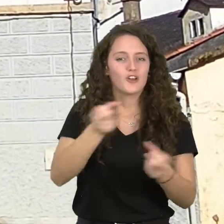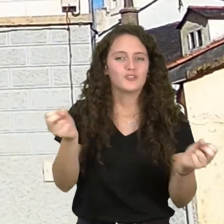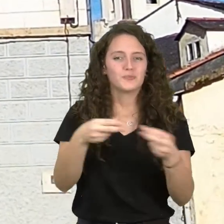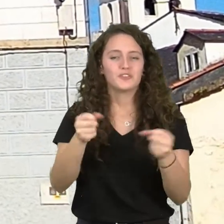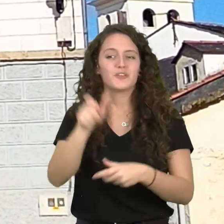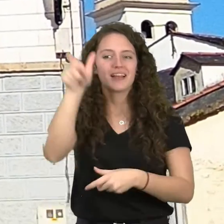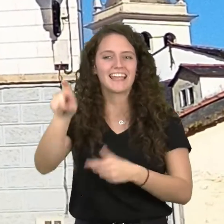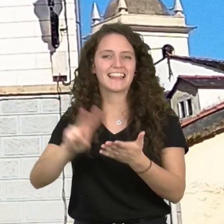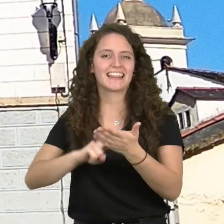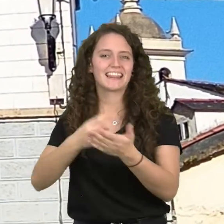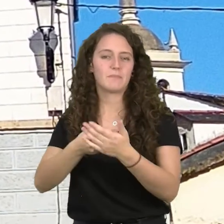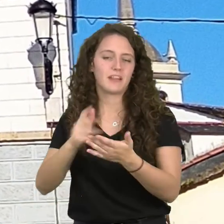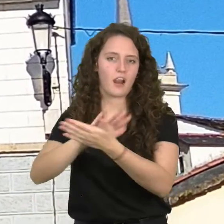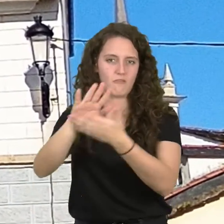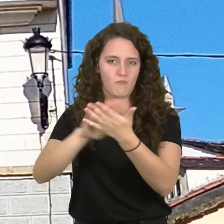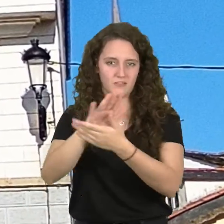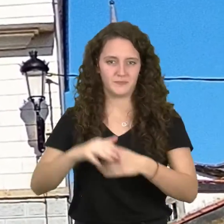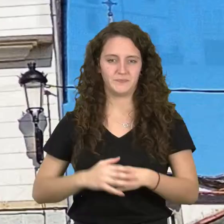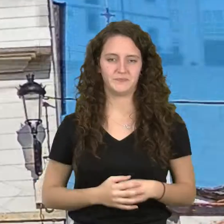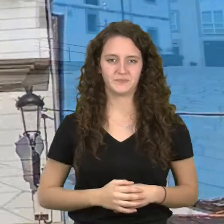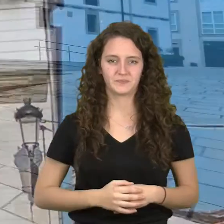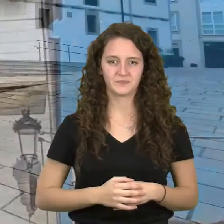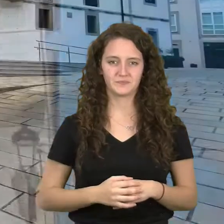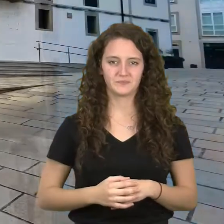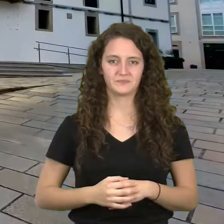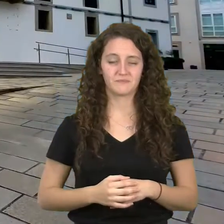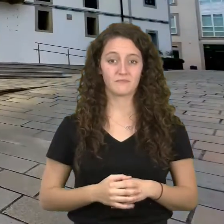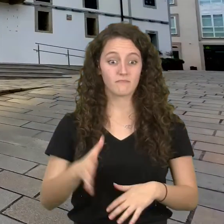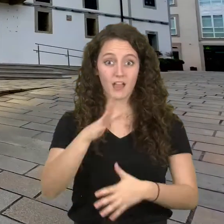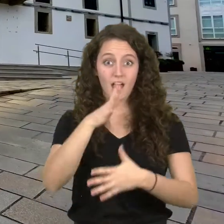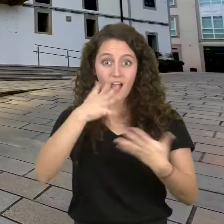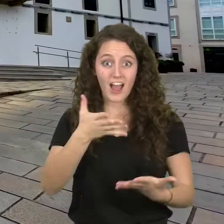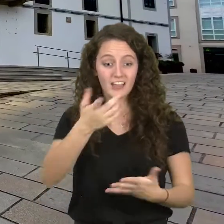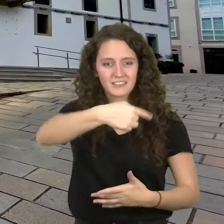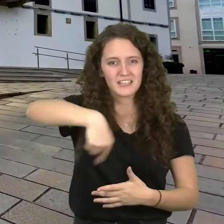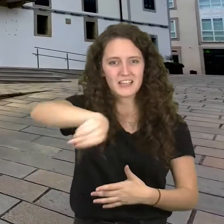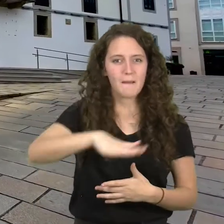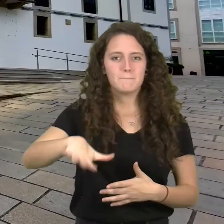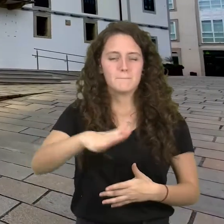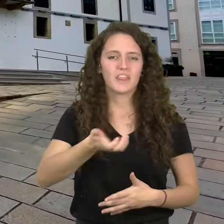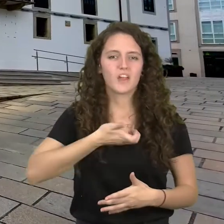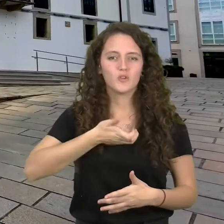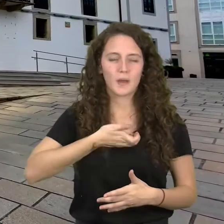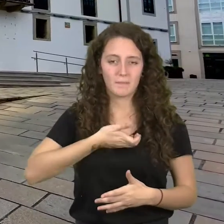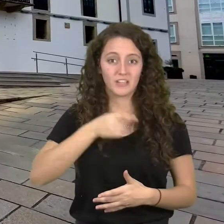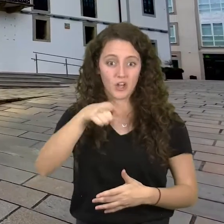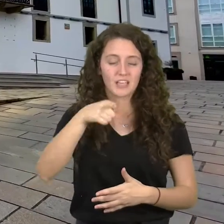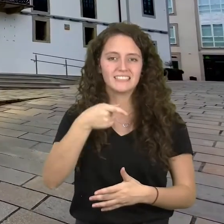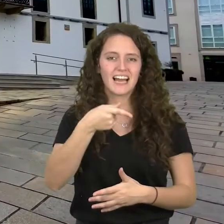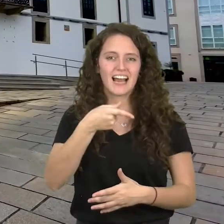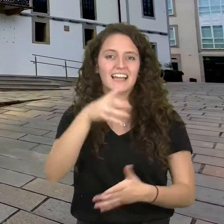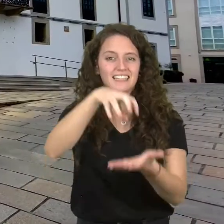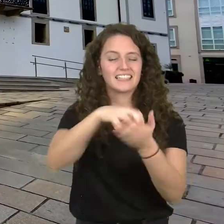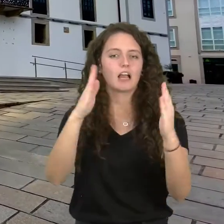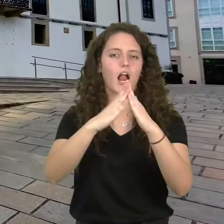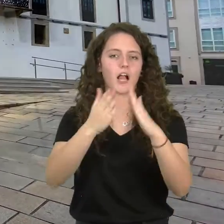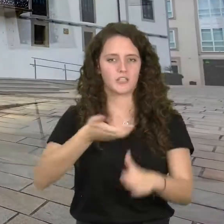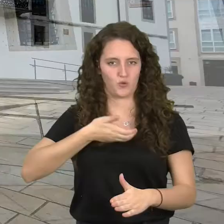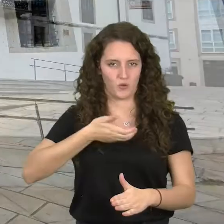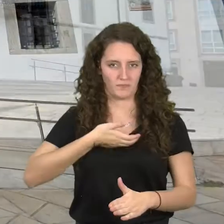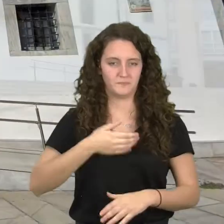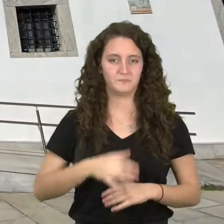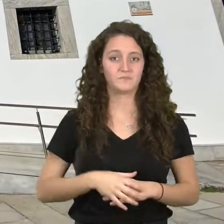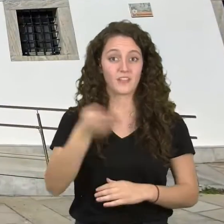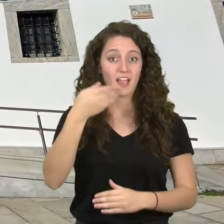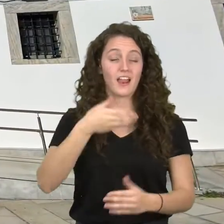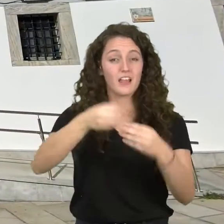subtítulos e intérprete de lengua de signos. Ahora mismo estás en la Plaza del Ayuntamiento, donde se localiza la Casa Consistorial.